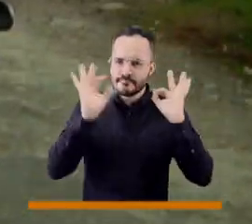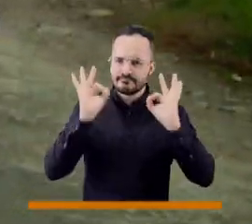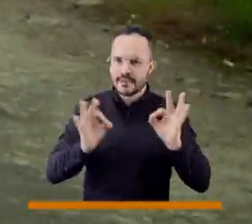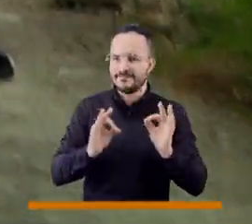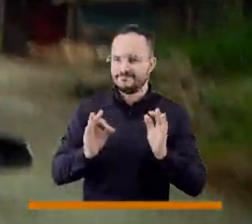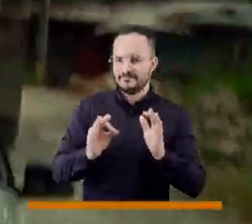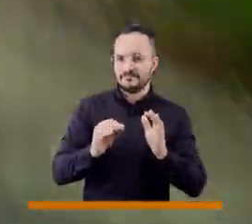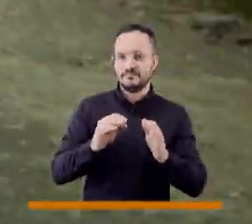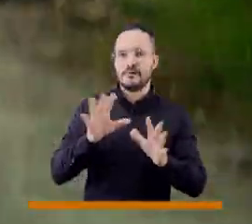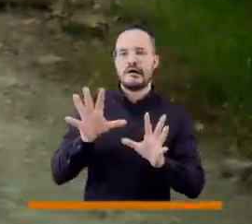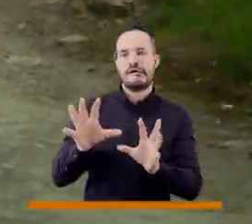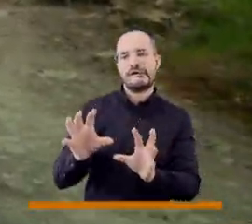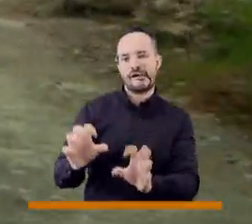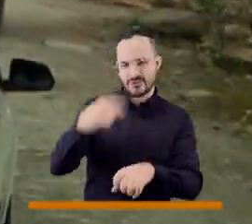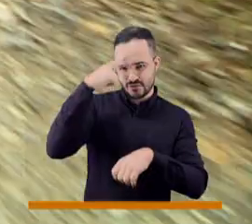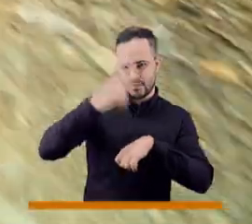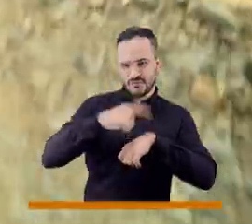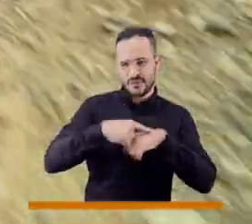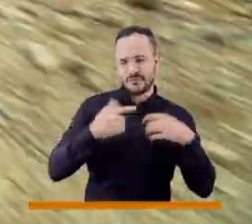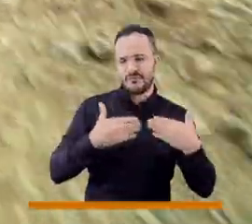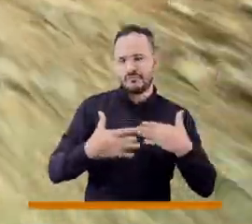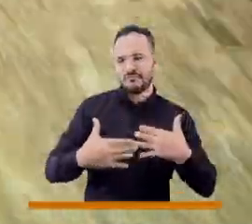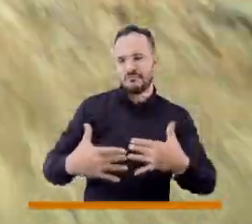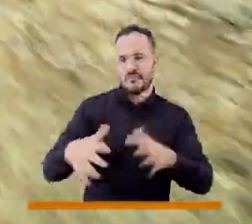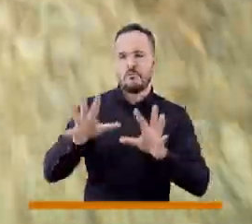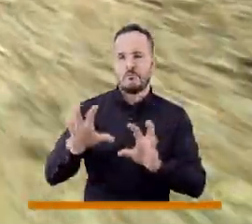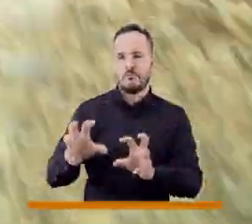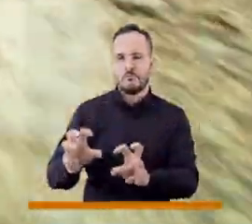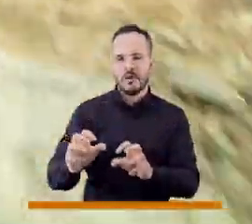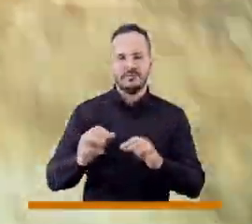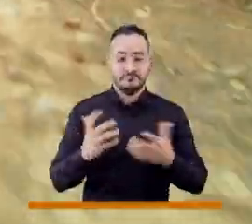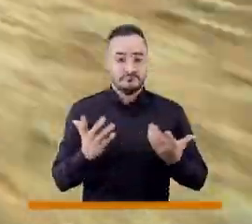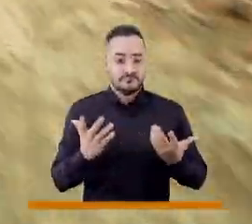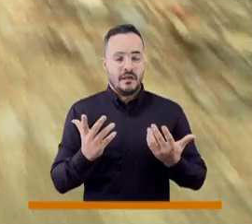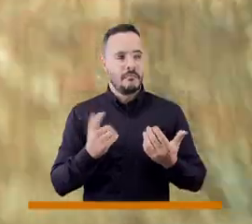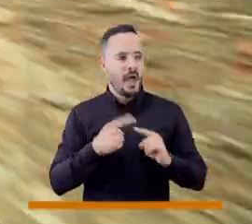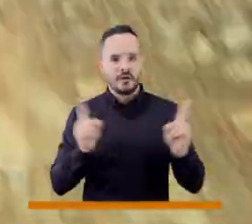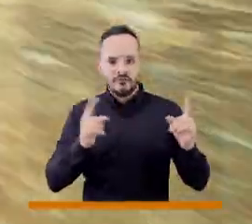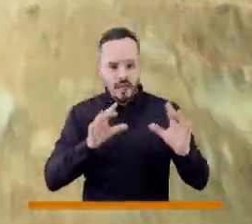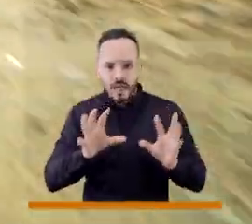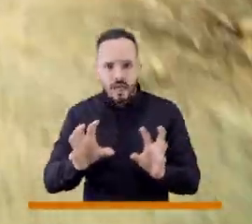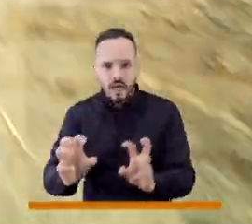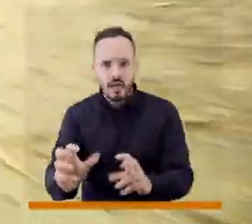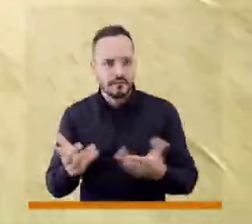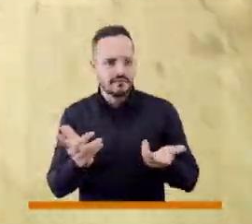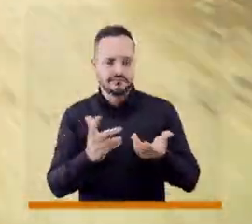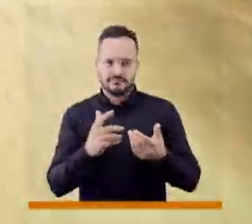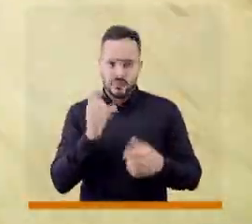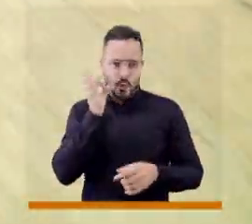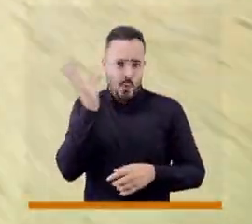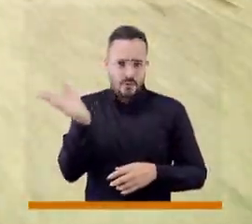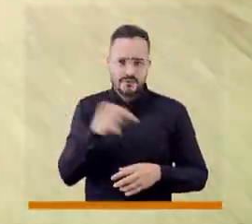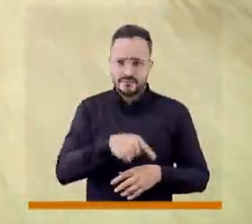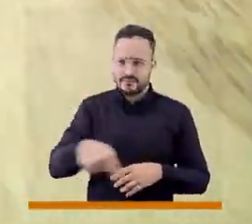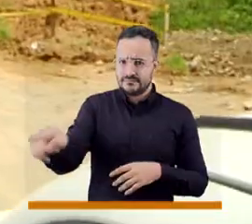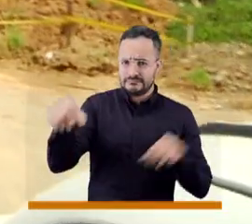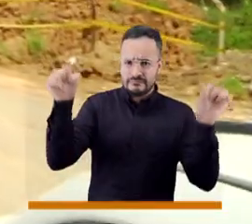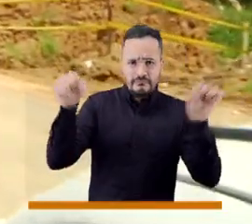mantenimiento nunca se vio, porque en ese momento el estado de la vía es, se podría decir deplorable,